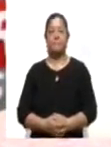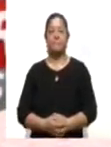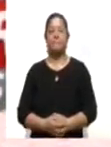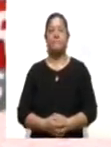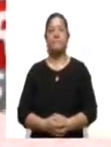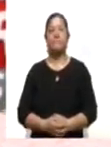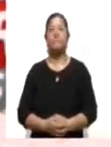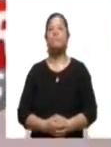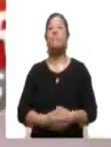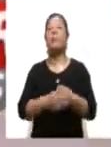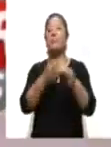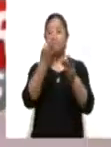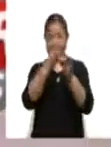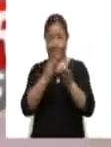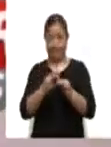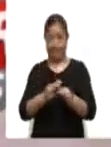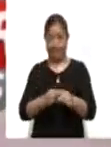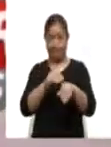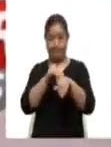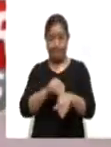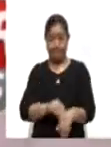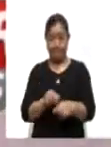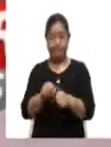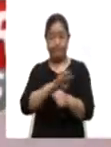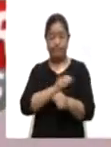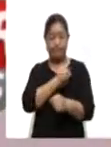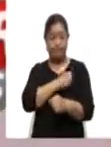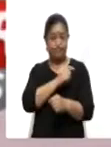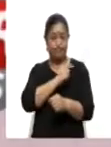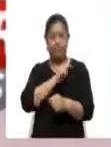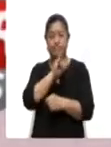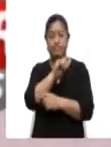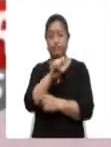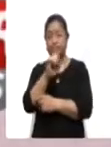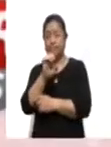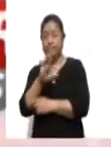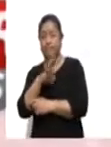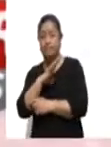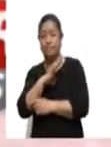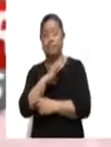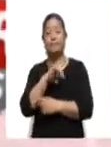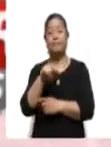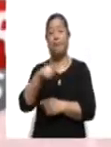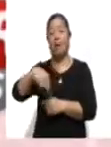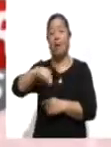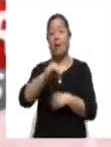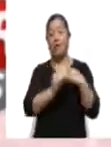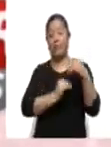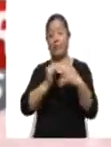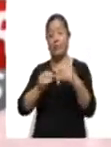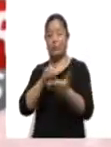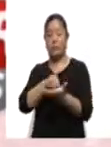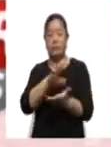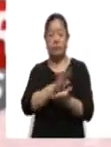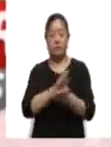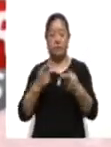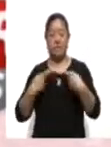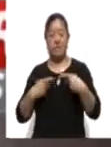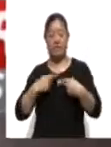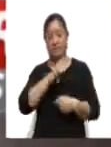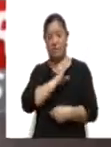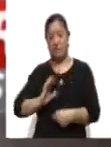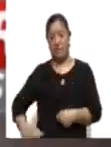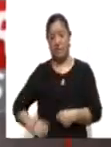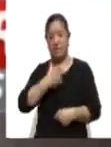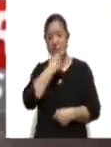Bajo los protocolos sanitarios correspondientes, el Instituto Tlaxcalteca de Elecciones lleva a cabo el proceso de registro de candidatas y candidatos a